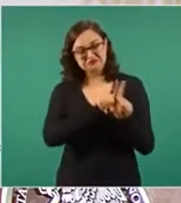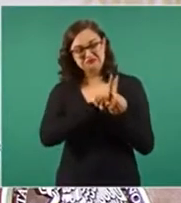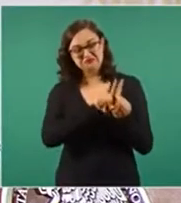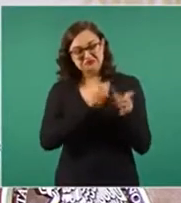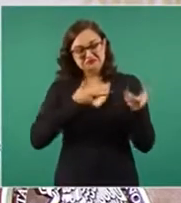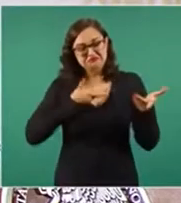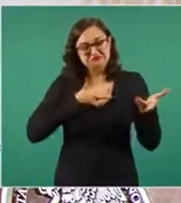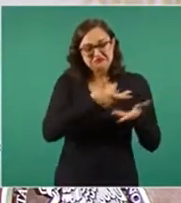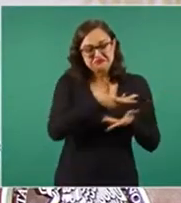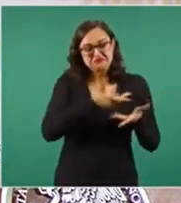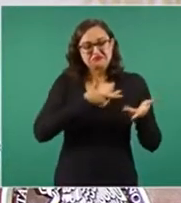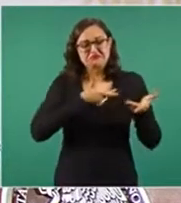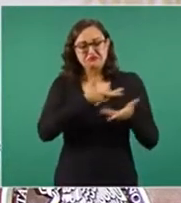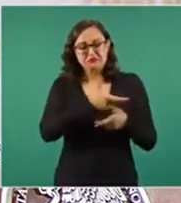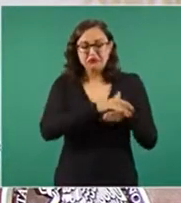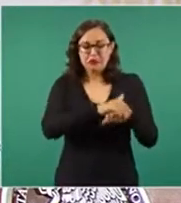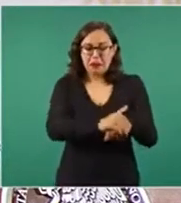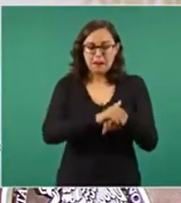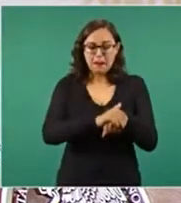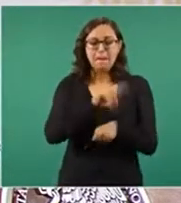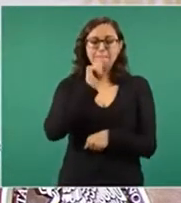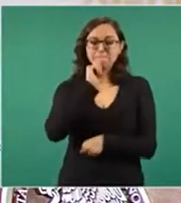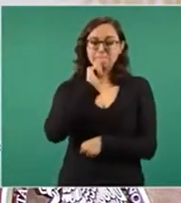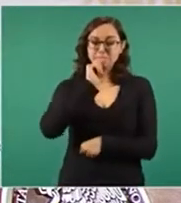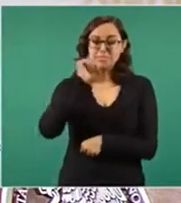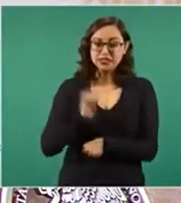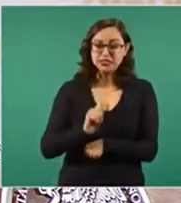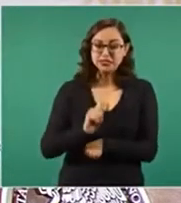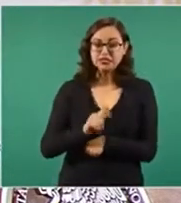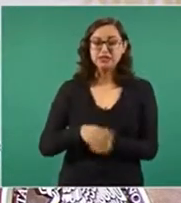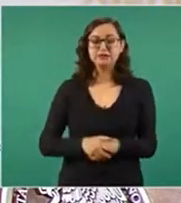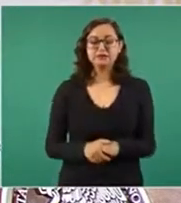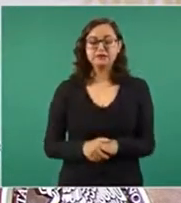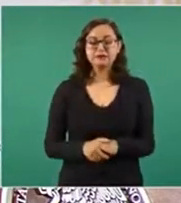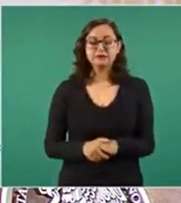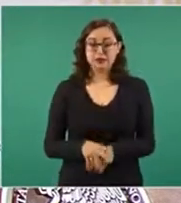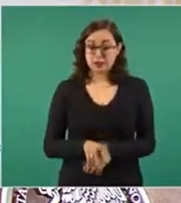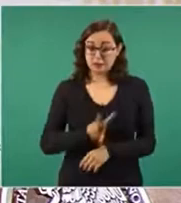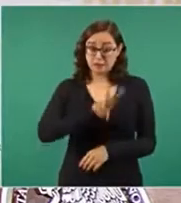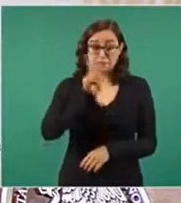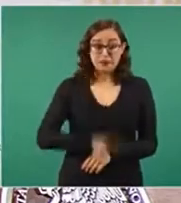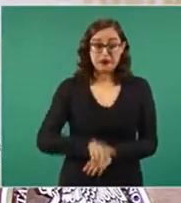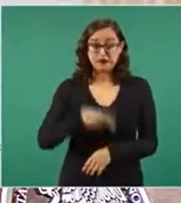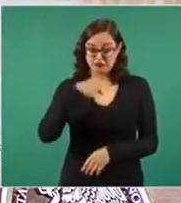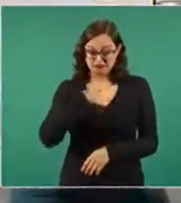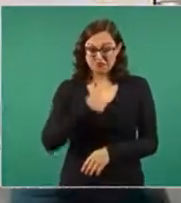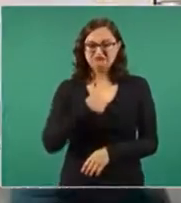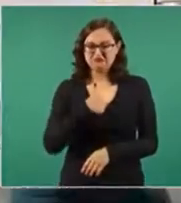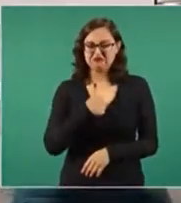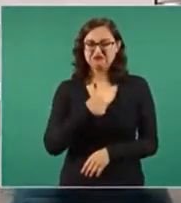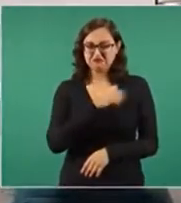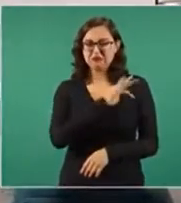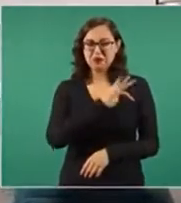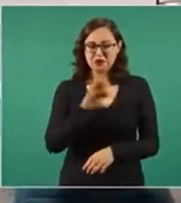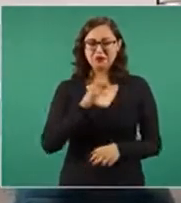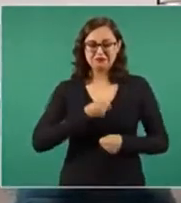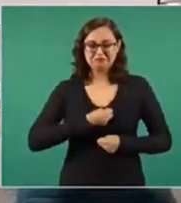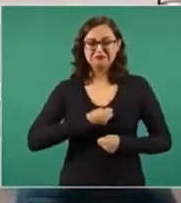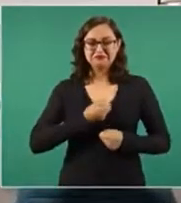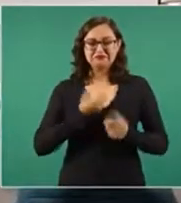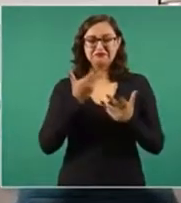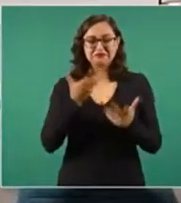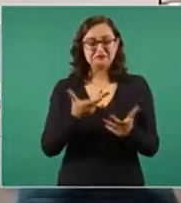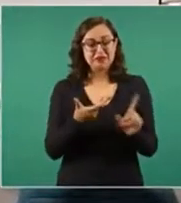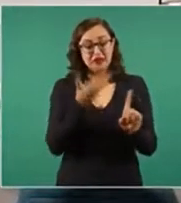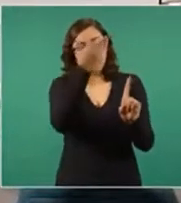las complejidades de la amistad, lo expreso sin presunción, conozco la profundidad de un ser